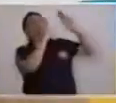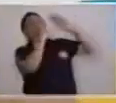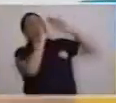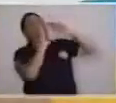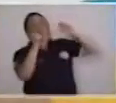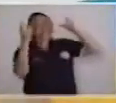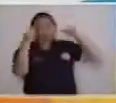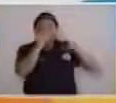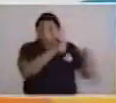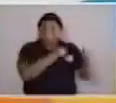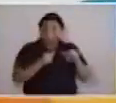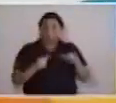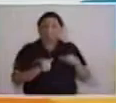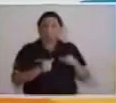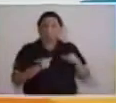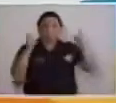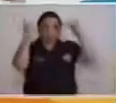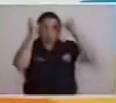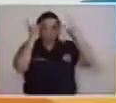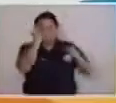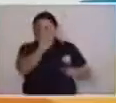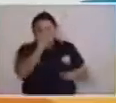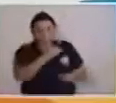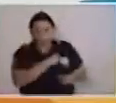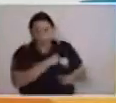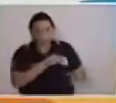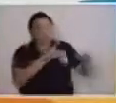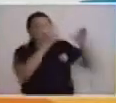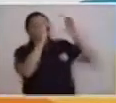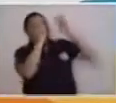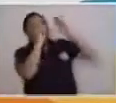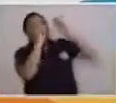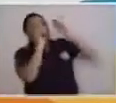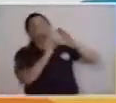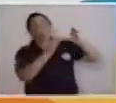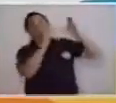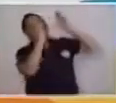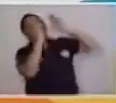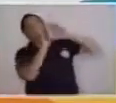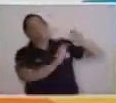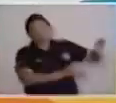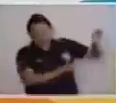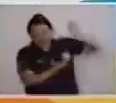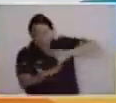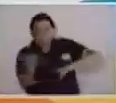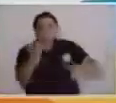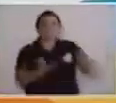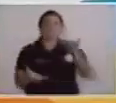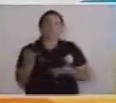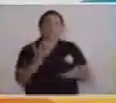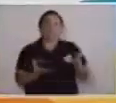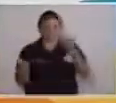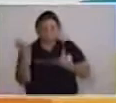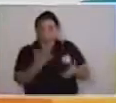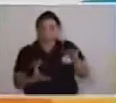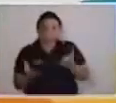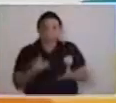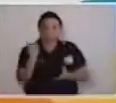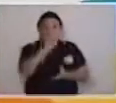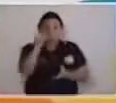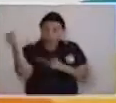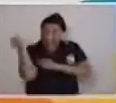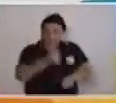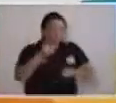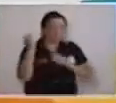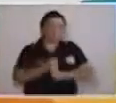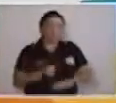vaca para que se tome el agua. La vaca no quiere tomarse el agua. El agua no quiere apagar el fuego. El fuego